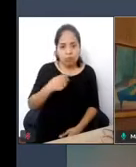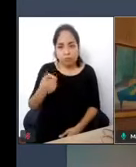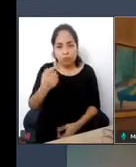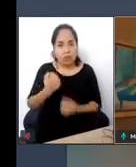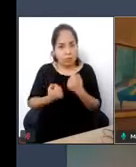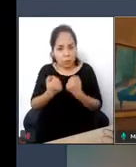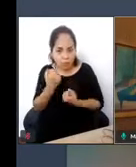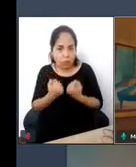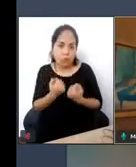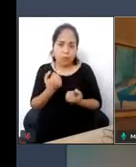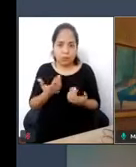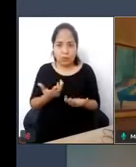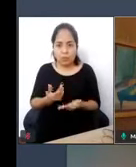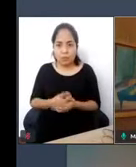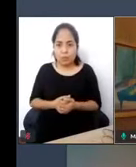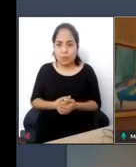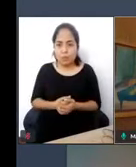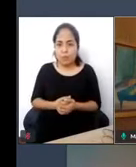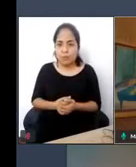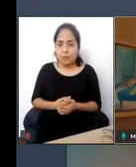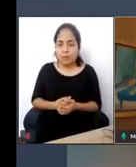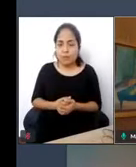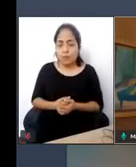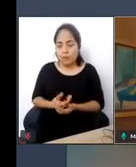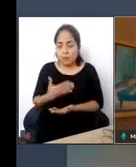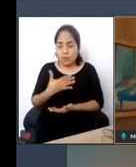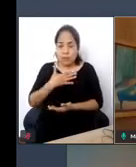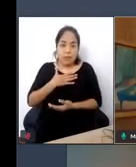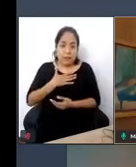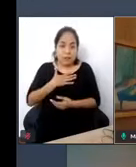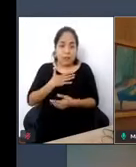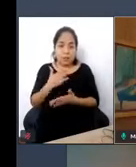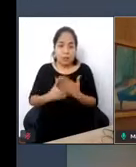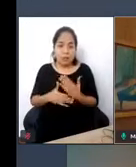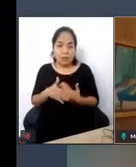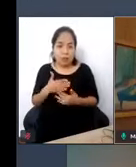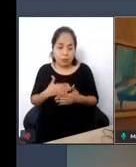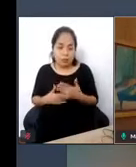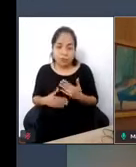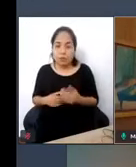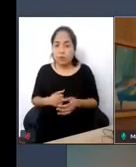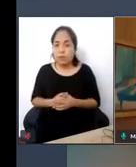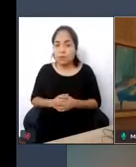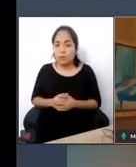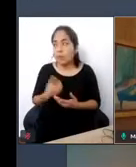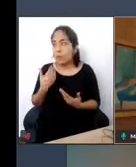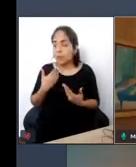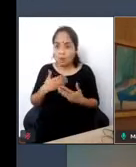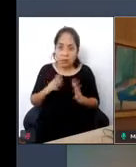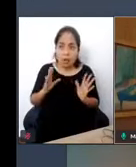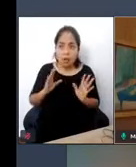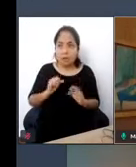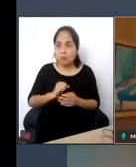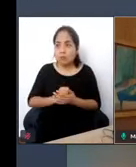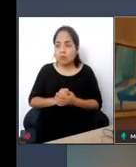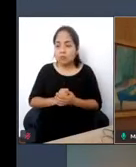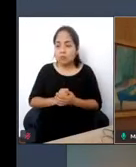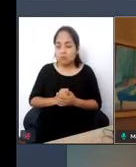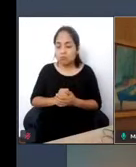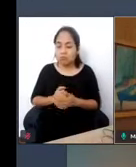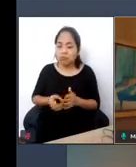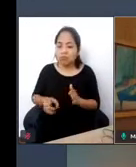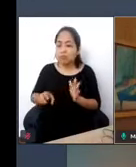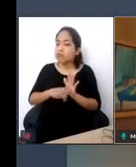que va, y que para la persona con discapacidad, usualmente, si es que logra, por ejemplo, acceder a un transporte particular,